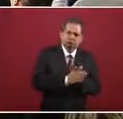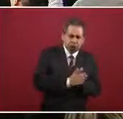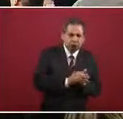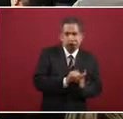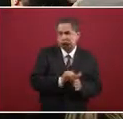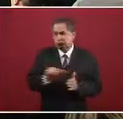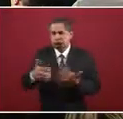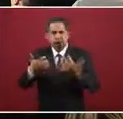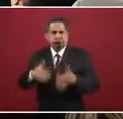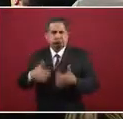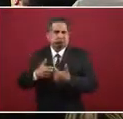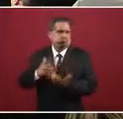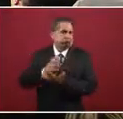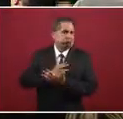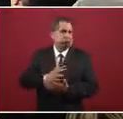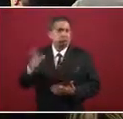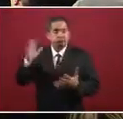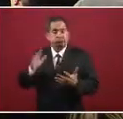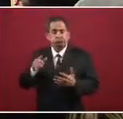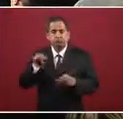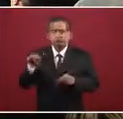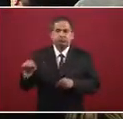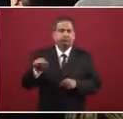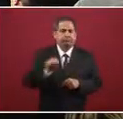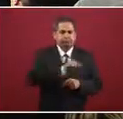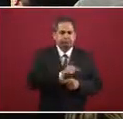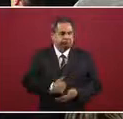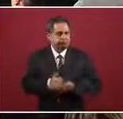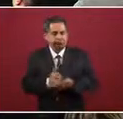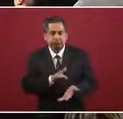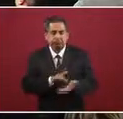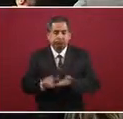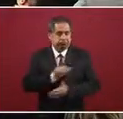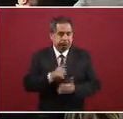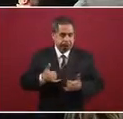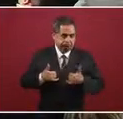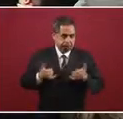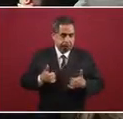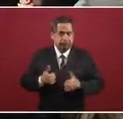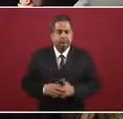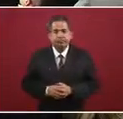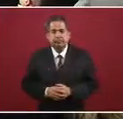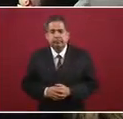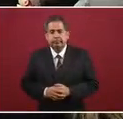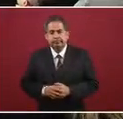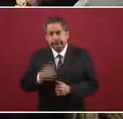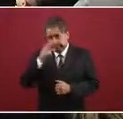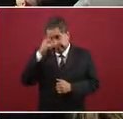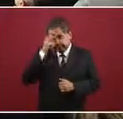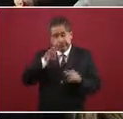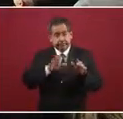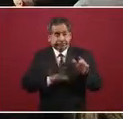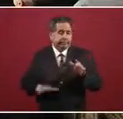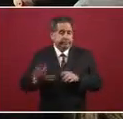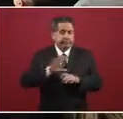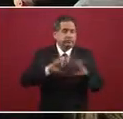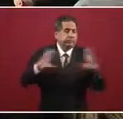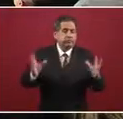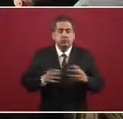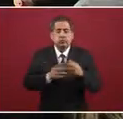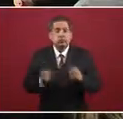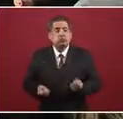hasta empresas más grandes. Respecto a, digamos, el territorio nacional, estamos al día